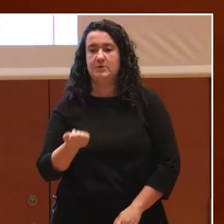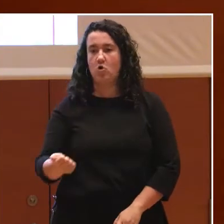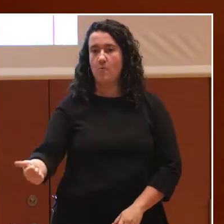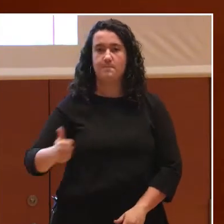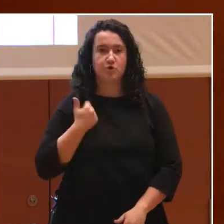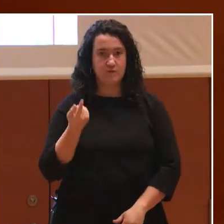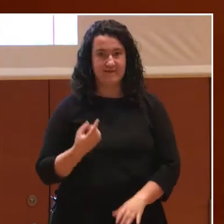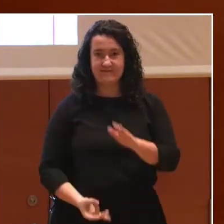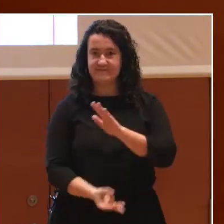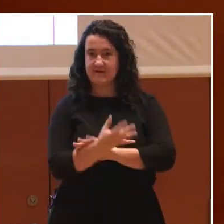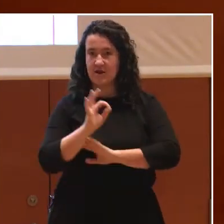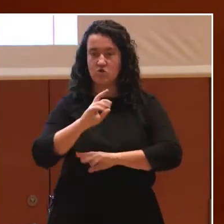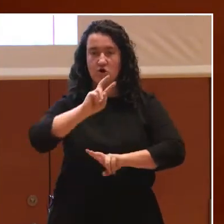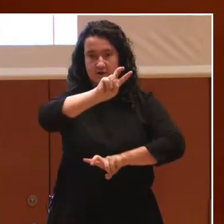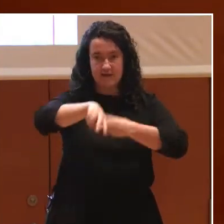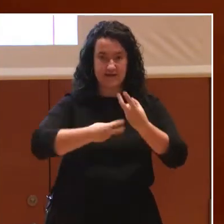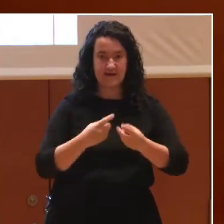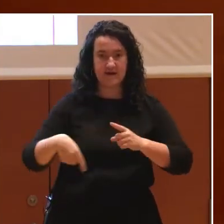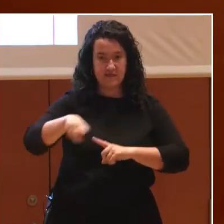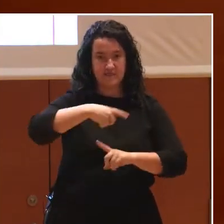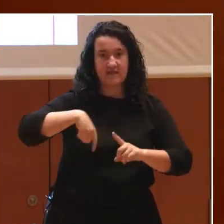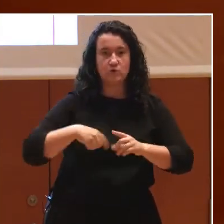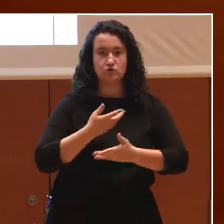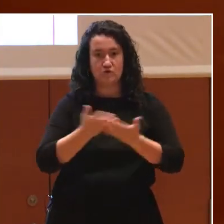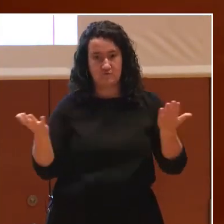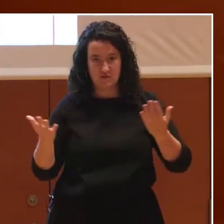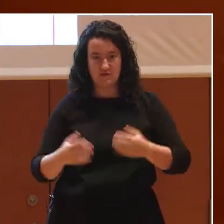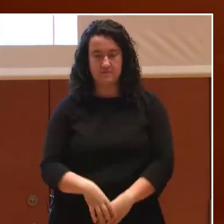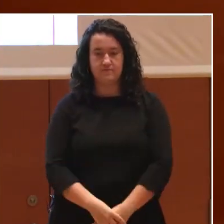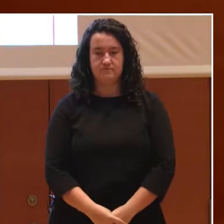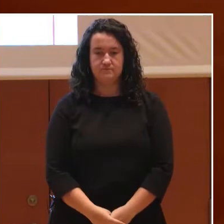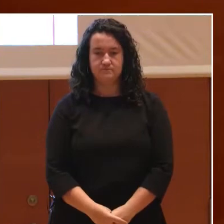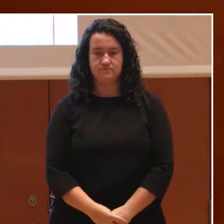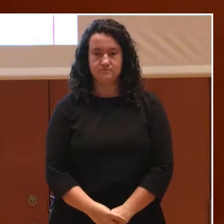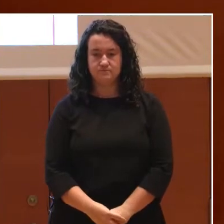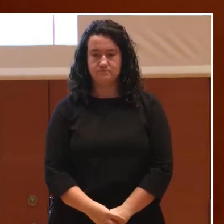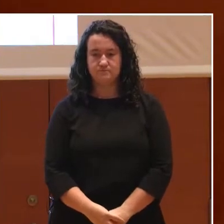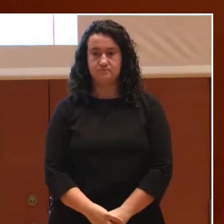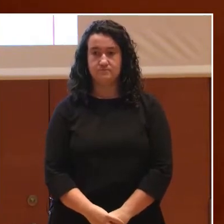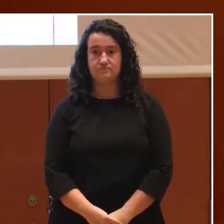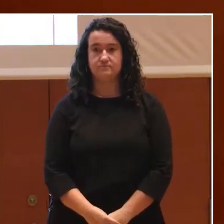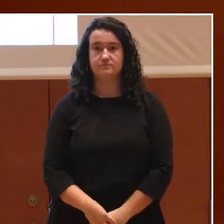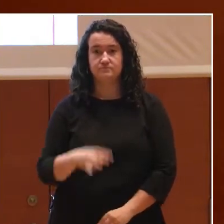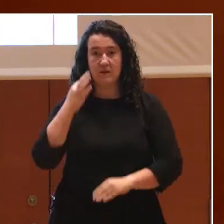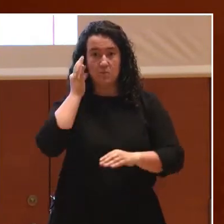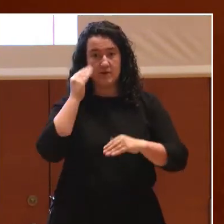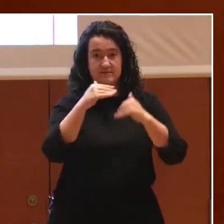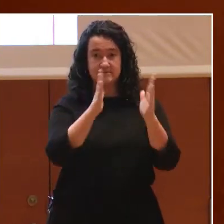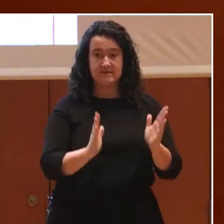regenerar, en muchos casos, estos círculos de confianza. En las casas de las mujeres, tal y como nos han contado